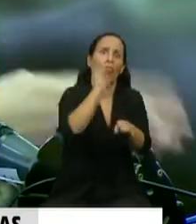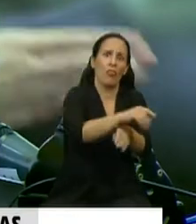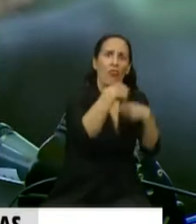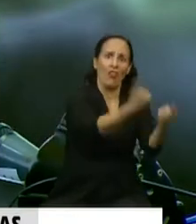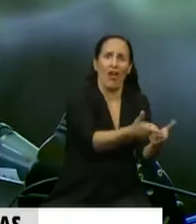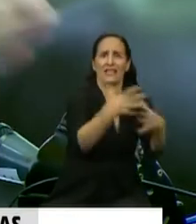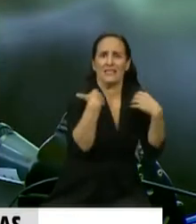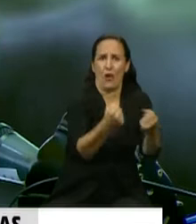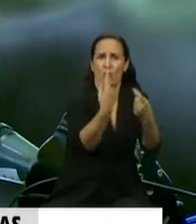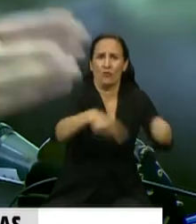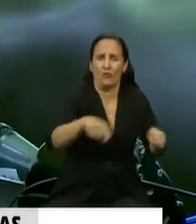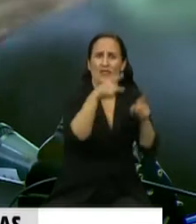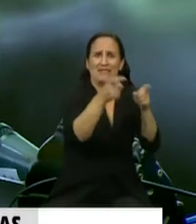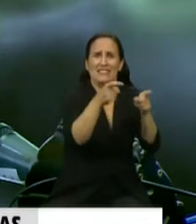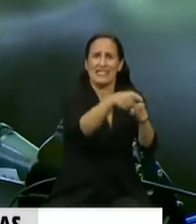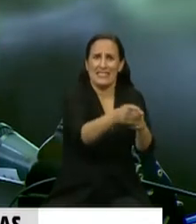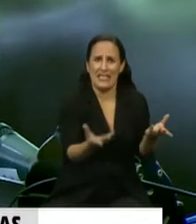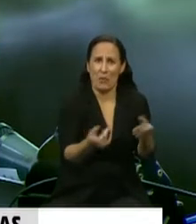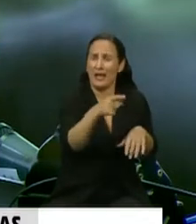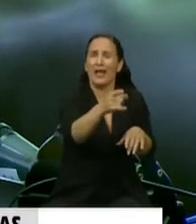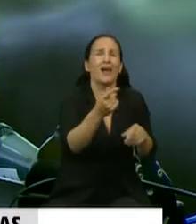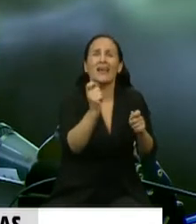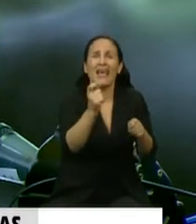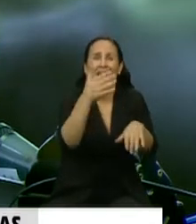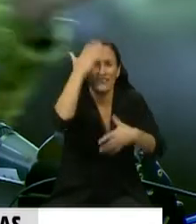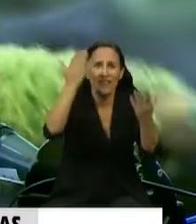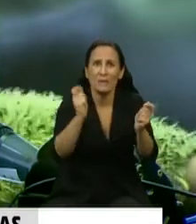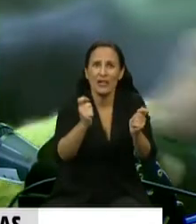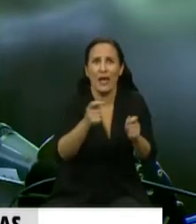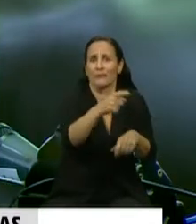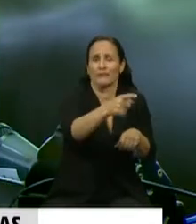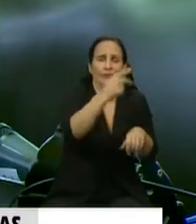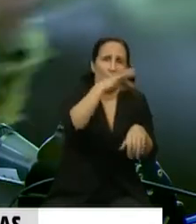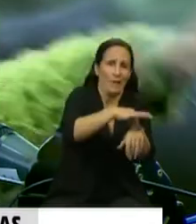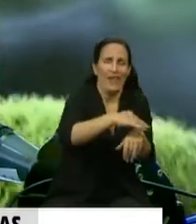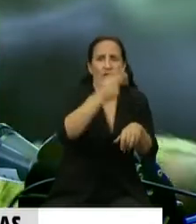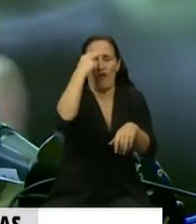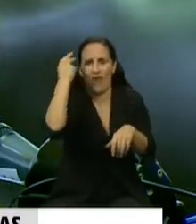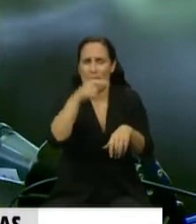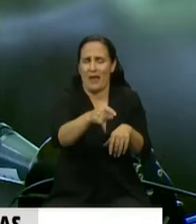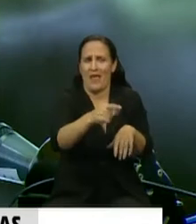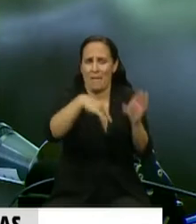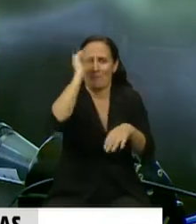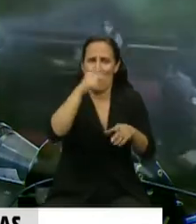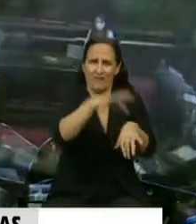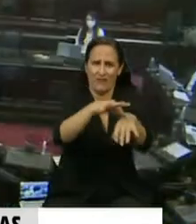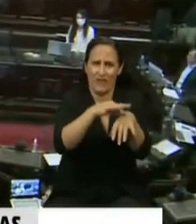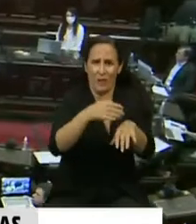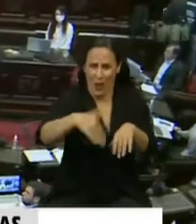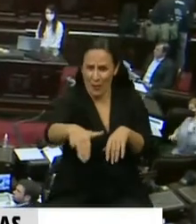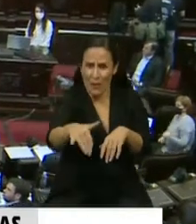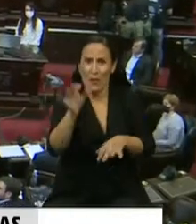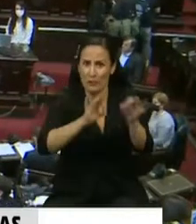que hacen falta para que no sean los primeros que se enferman los médicos y las enfermeras. Acá dentro de un rato vamos a votar un proyecto, vamos a intervenir sobre eso.